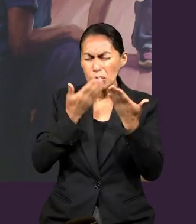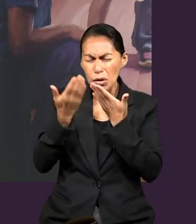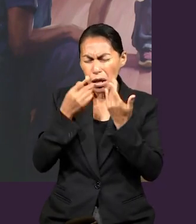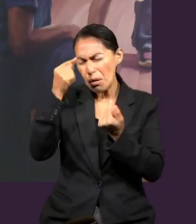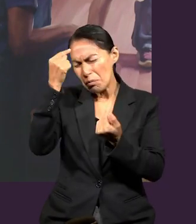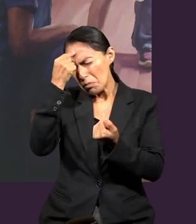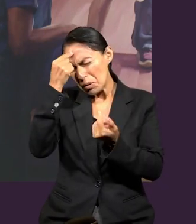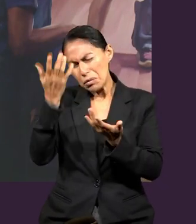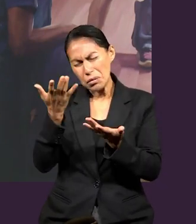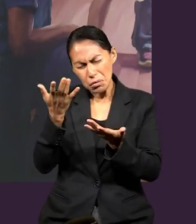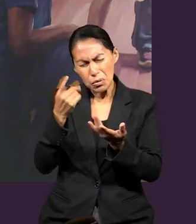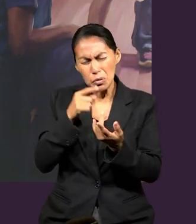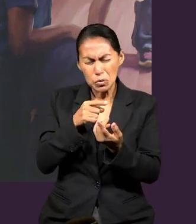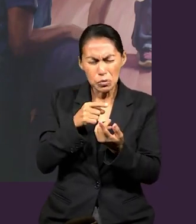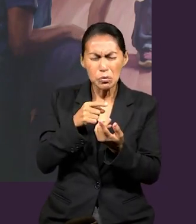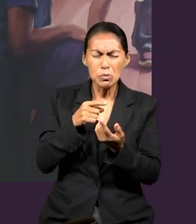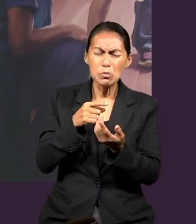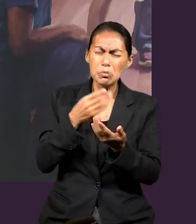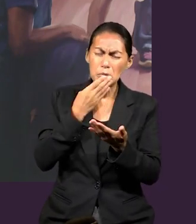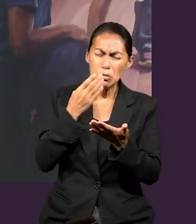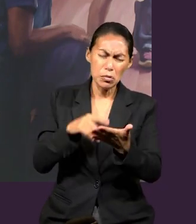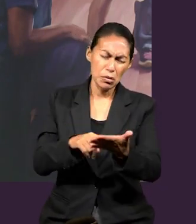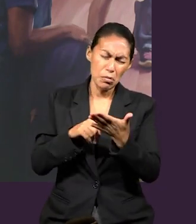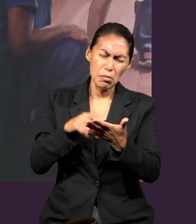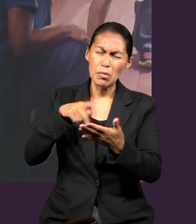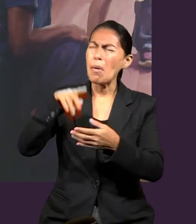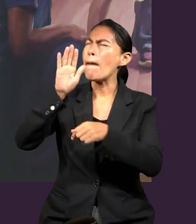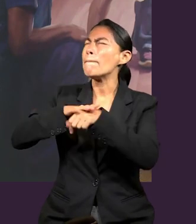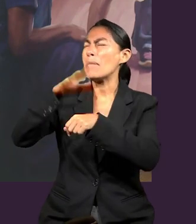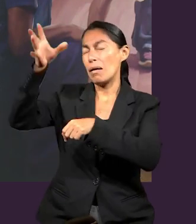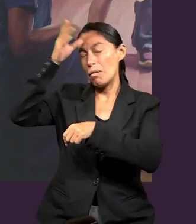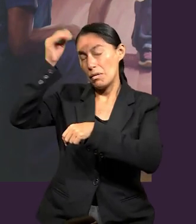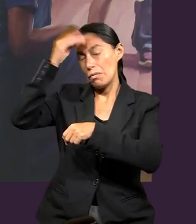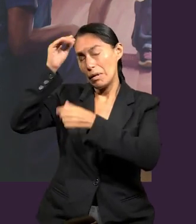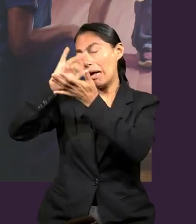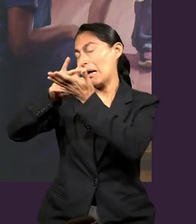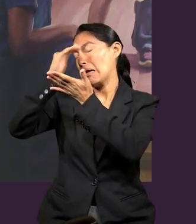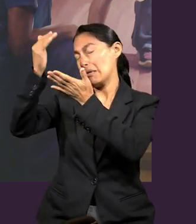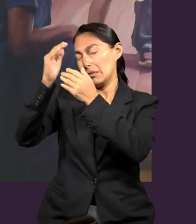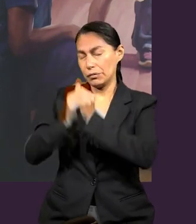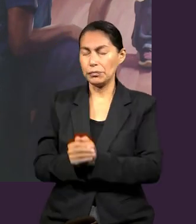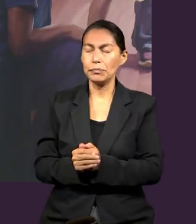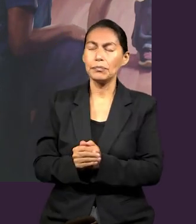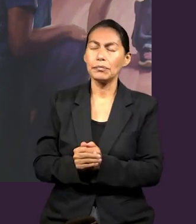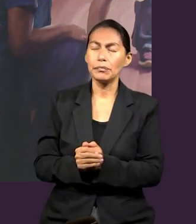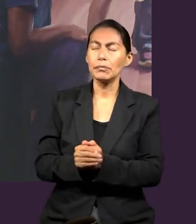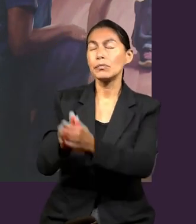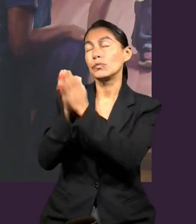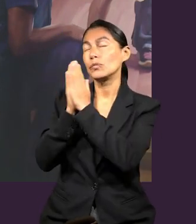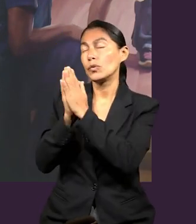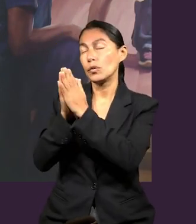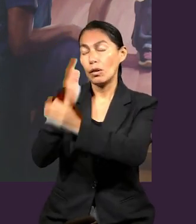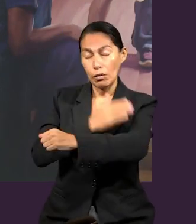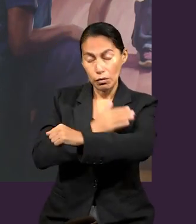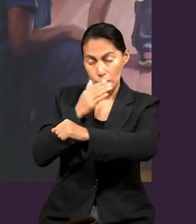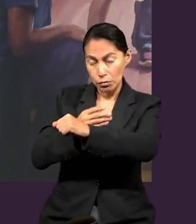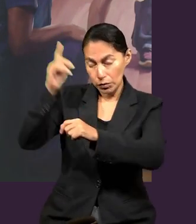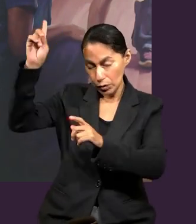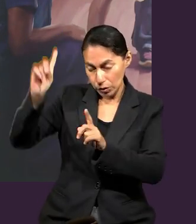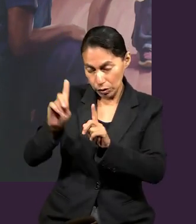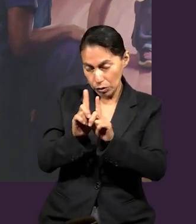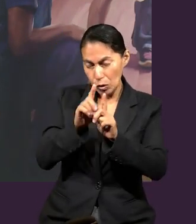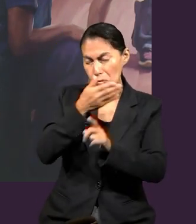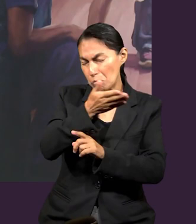dar nuestros diferentes puntos de vista, pero sobre todo para aprender más de ti, de tu palabra. Por favor, quédate con